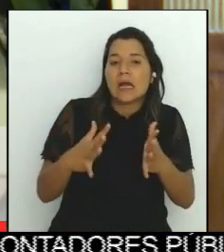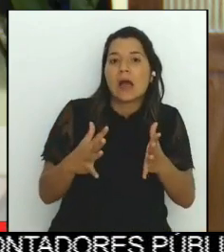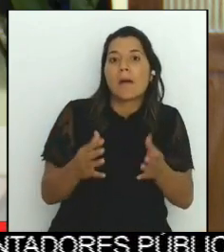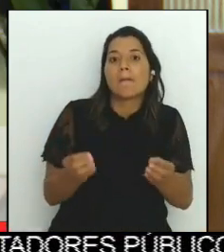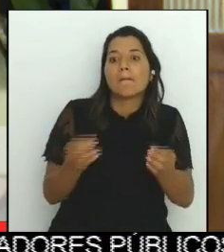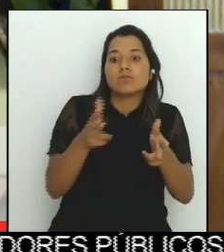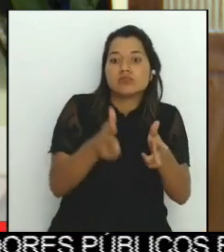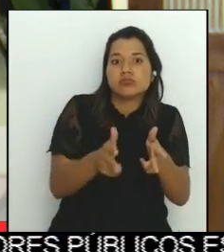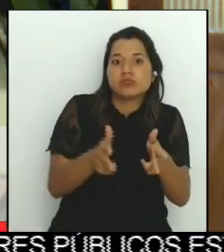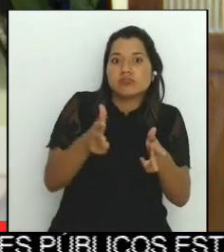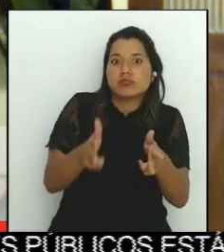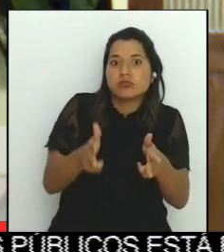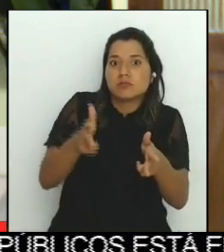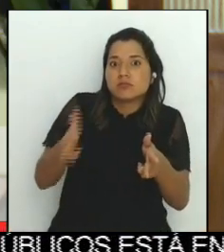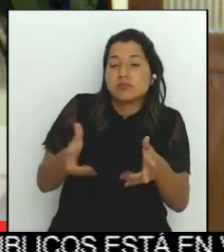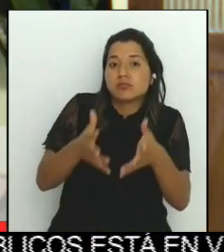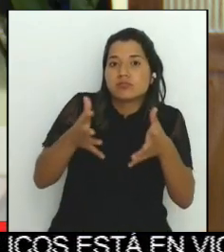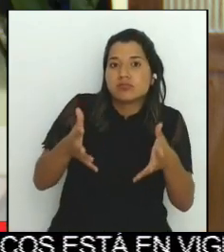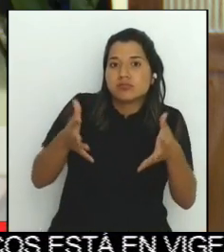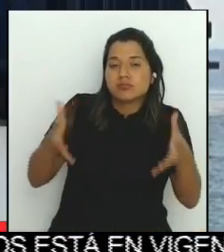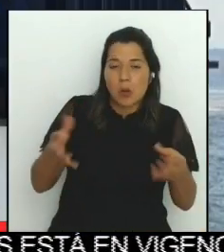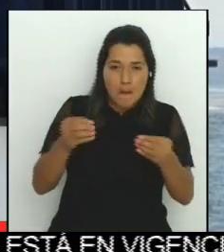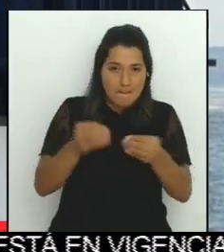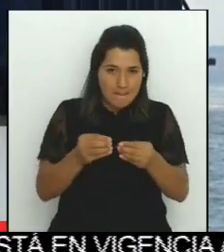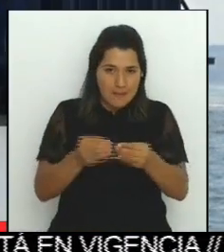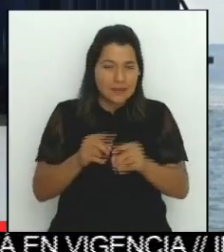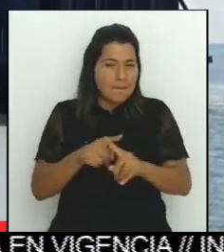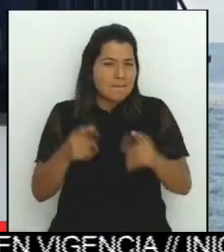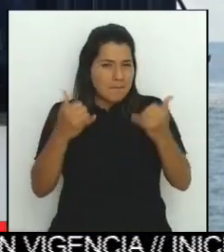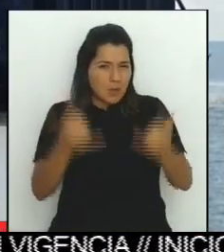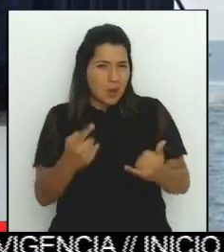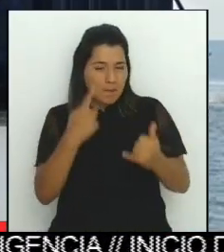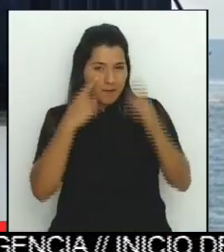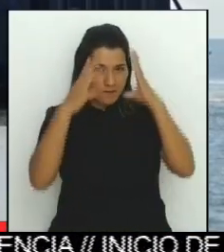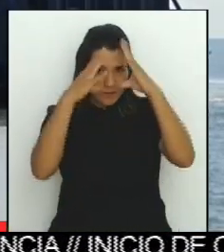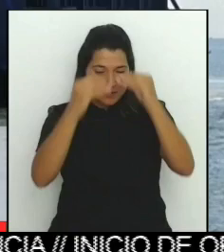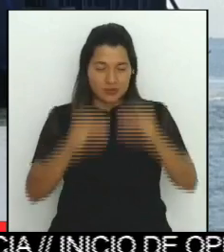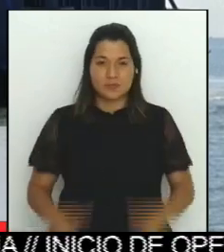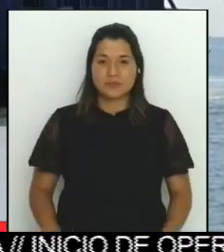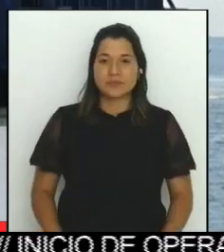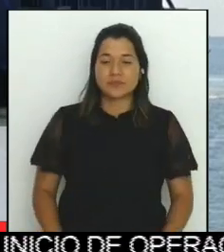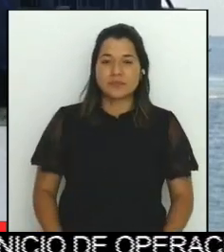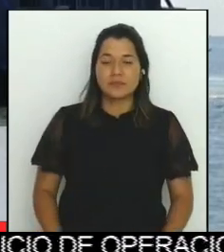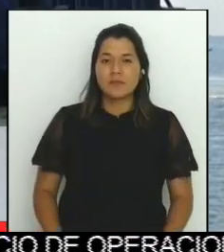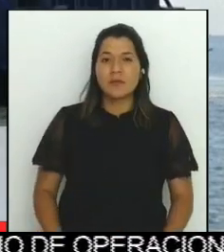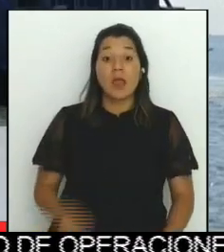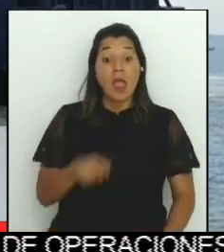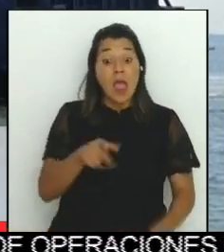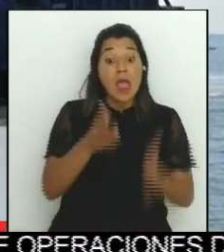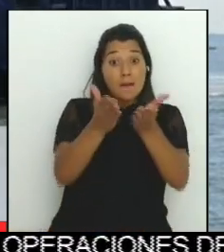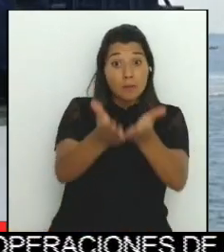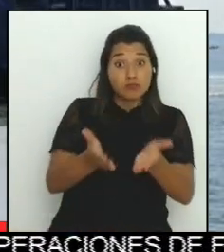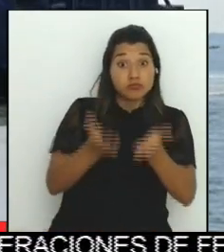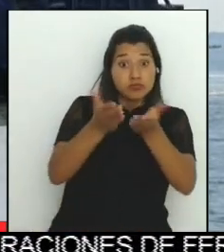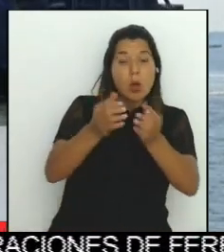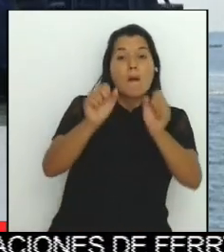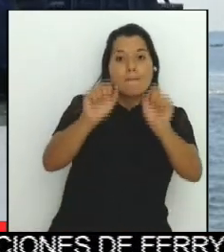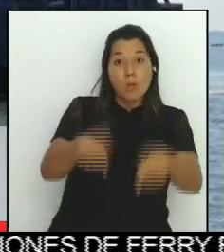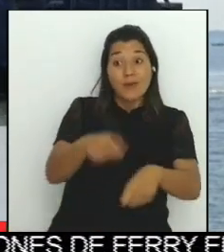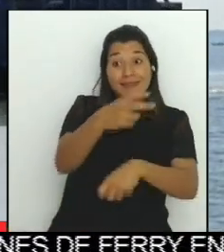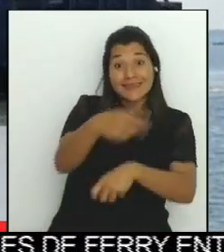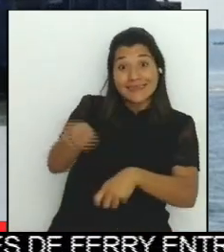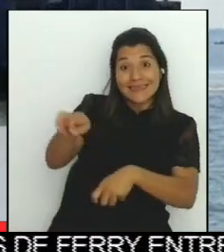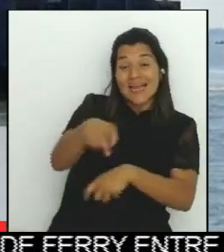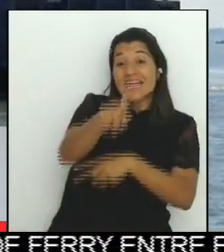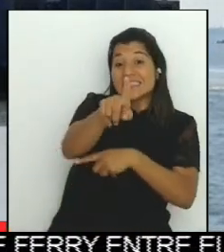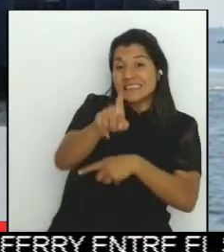veamos la información que hemos preparado. A pesar de tener capacidad para transportar 100 furgones, el ferry entre